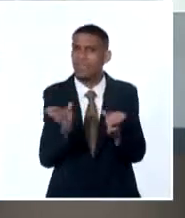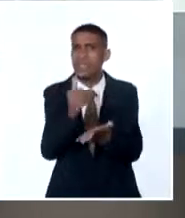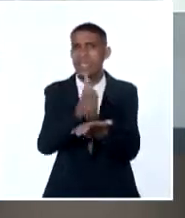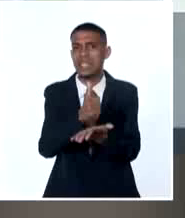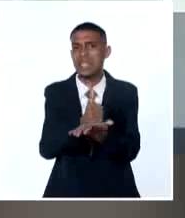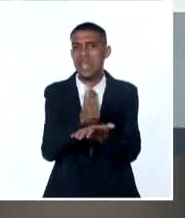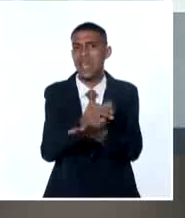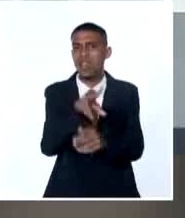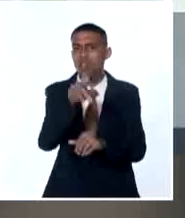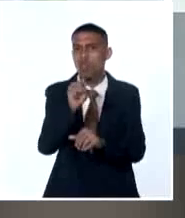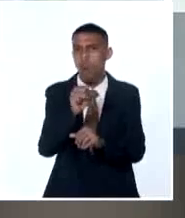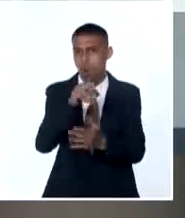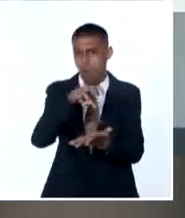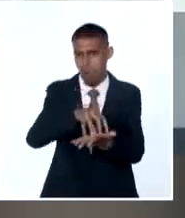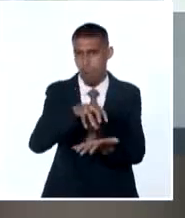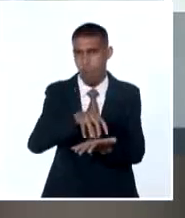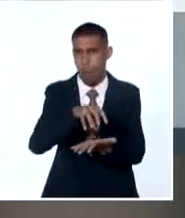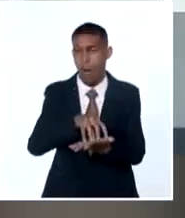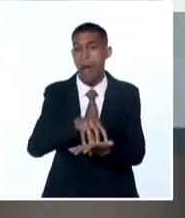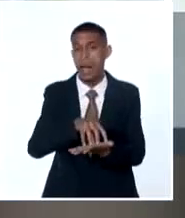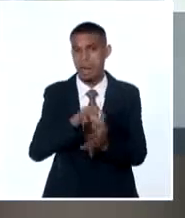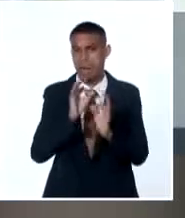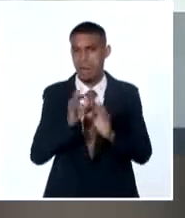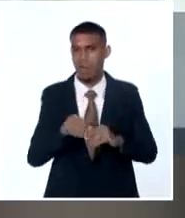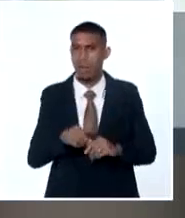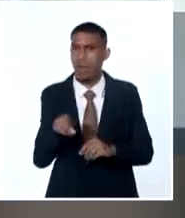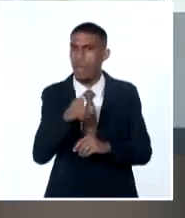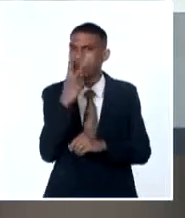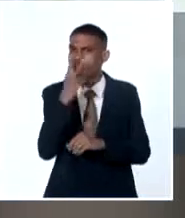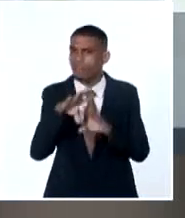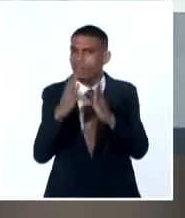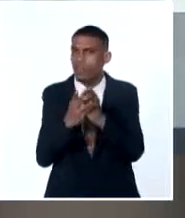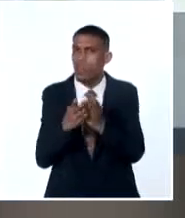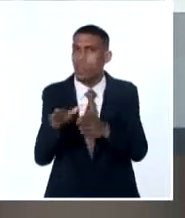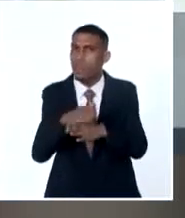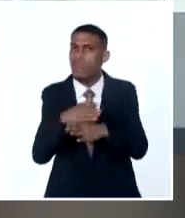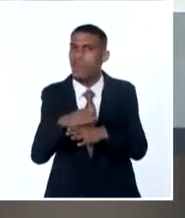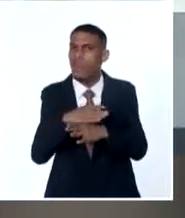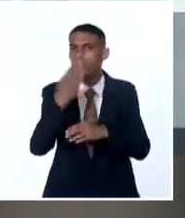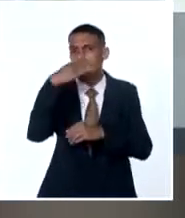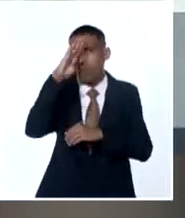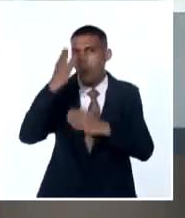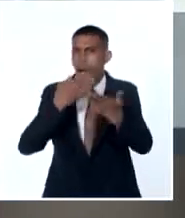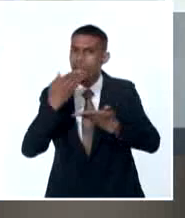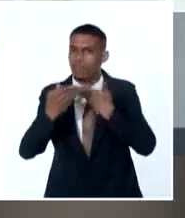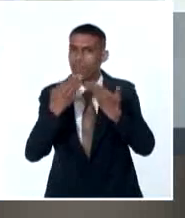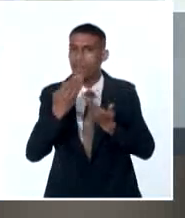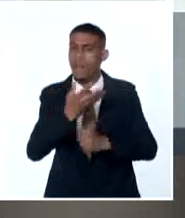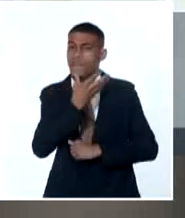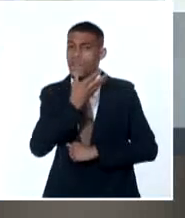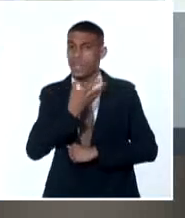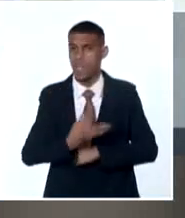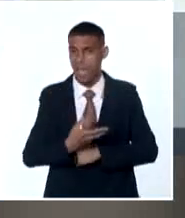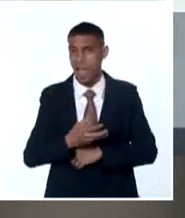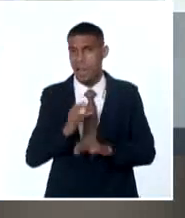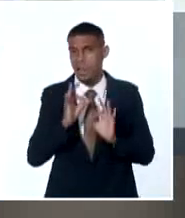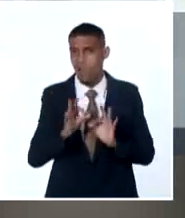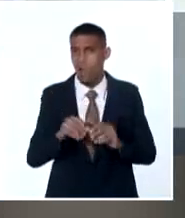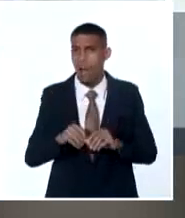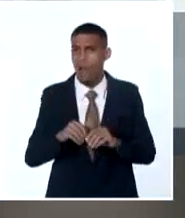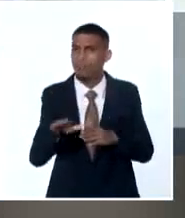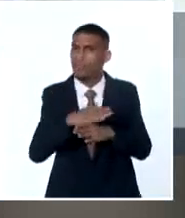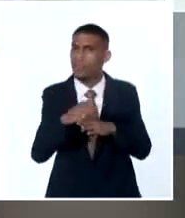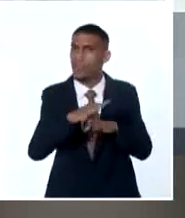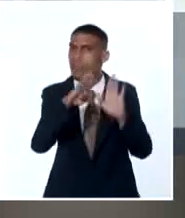Ideas Multimedios, entidad que agrupa los sitios Cuba Debate y Fidel Soldado de las Ideas, así como los programas Mesa